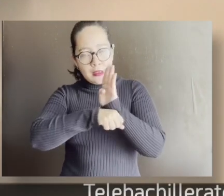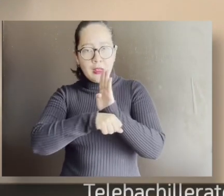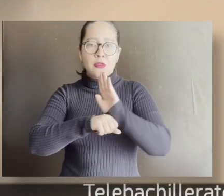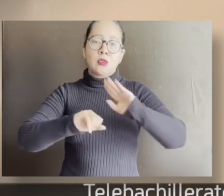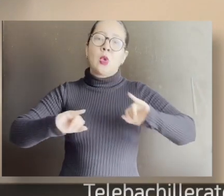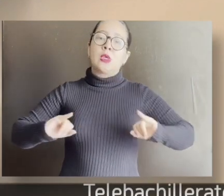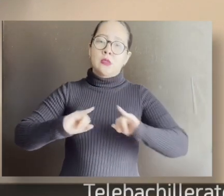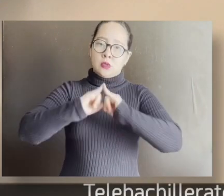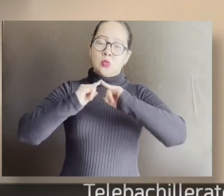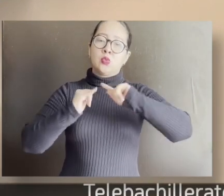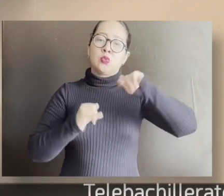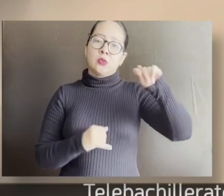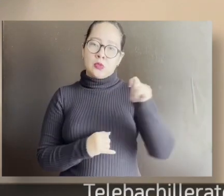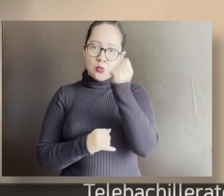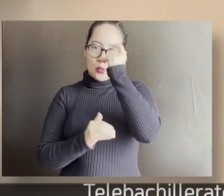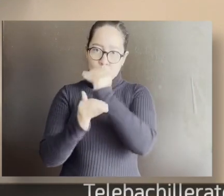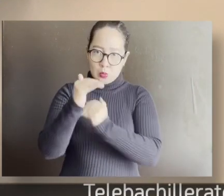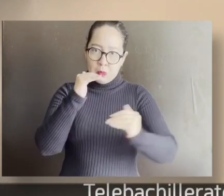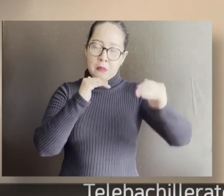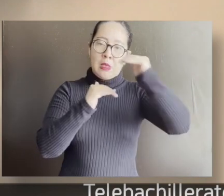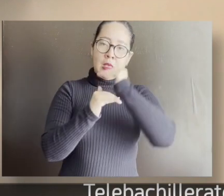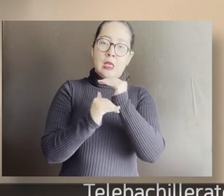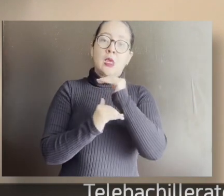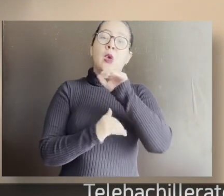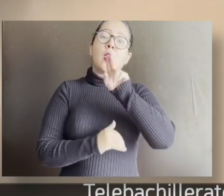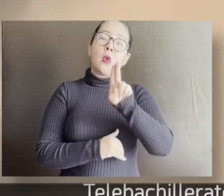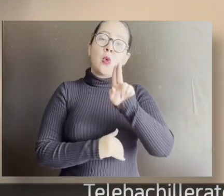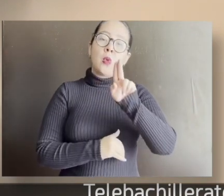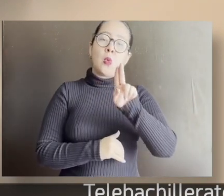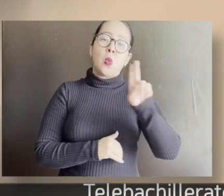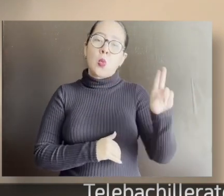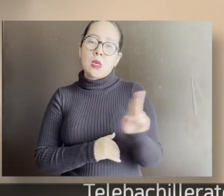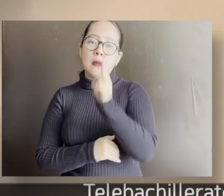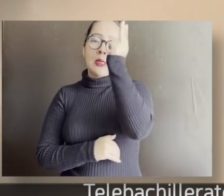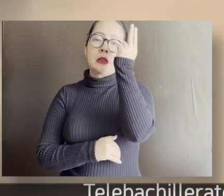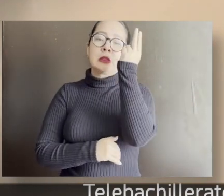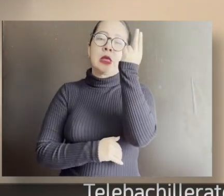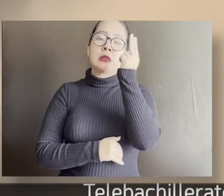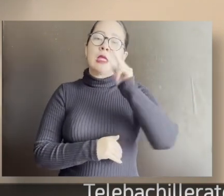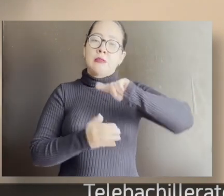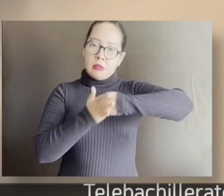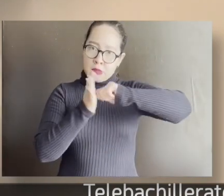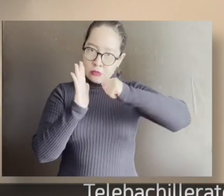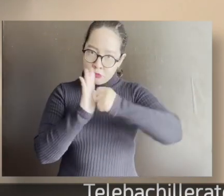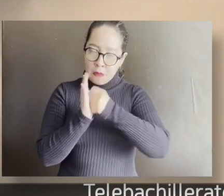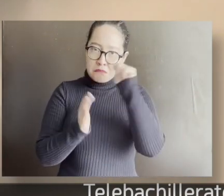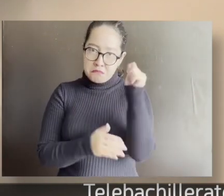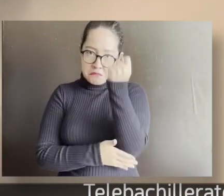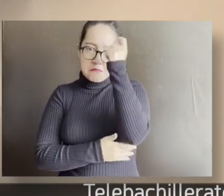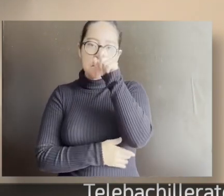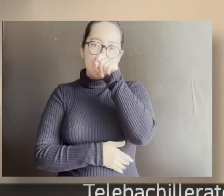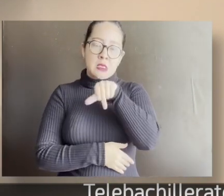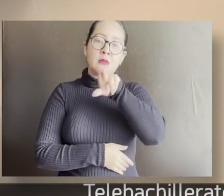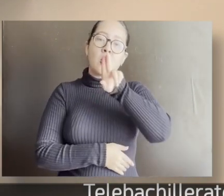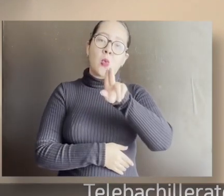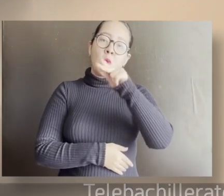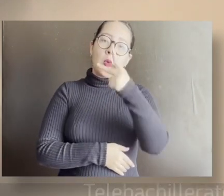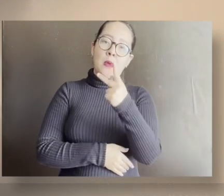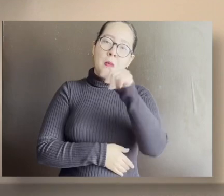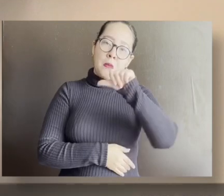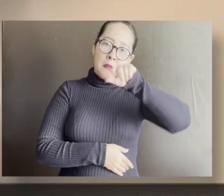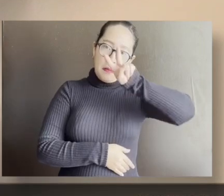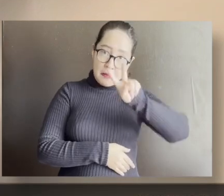institutos tecnológicos superiores y universidades tecnológicas, así como la Universidad Popular Autónoma de